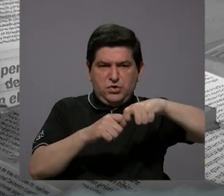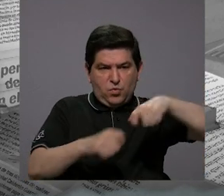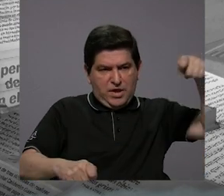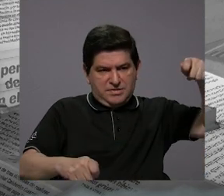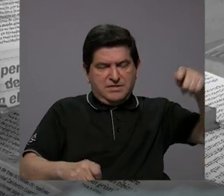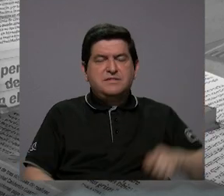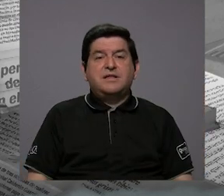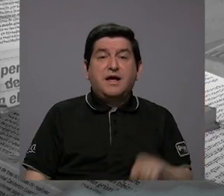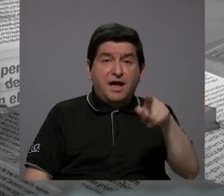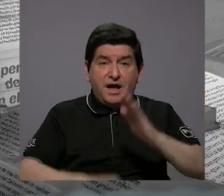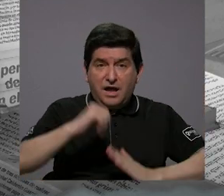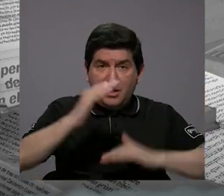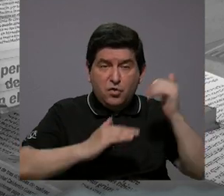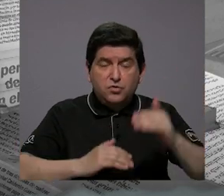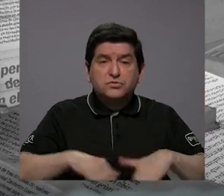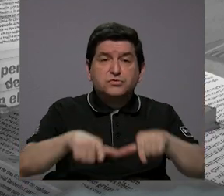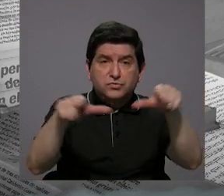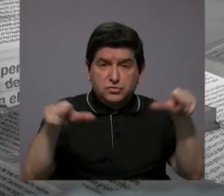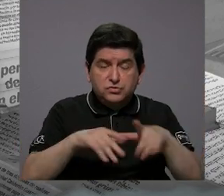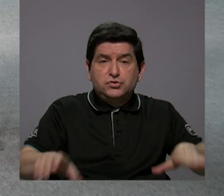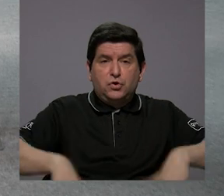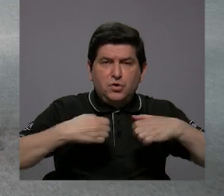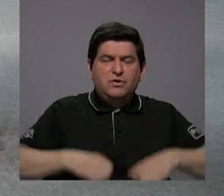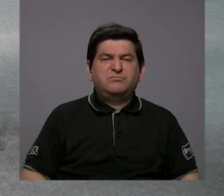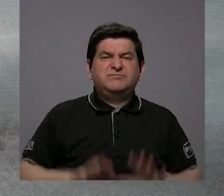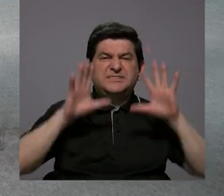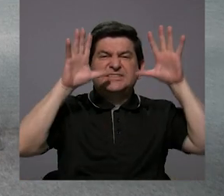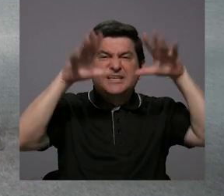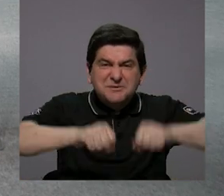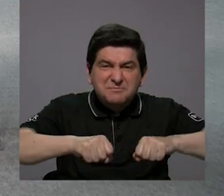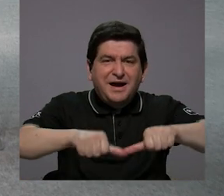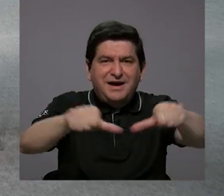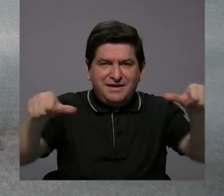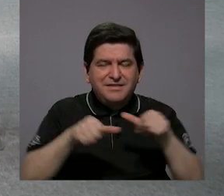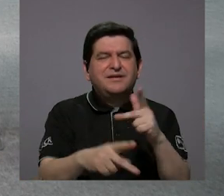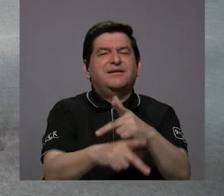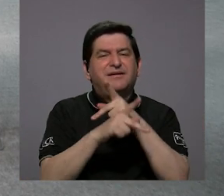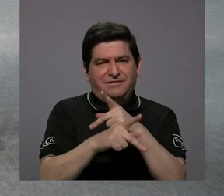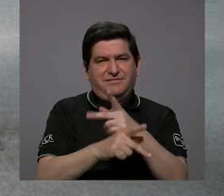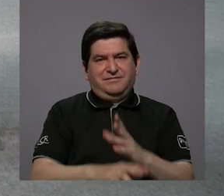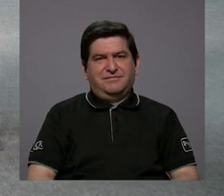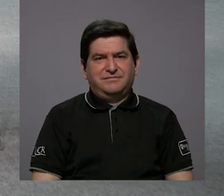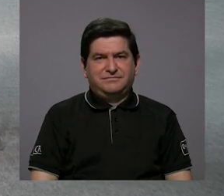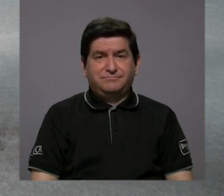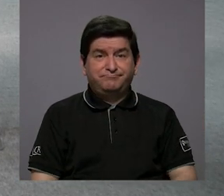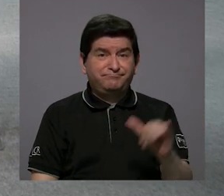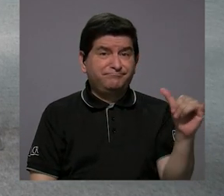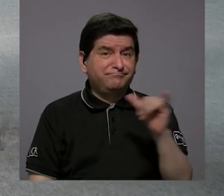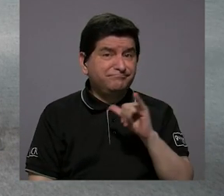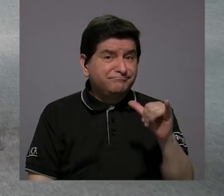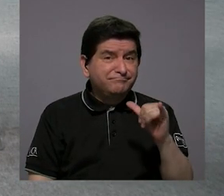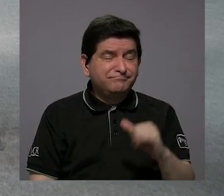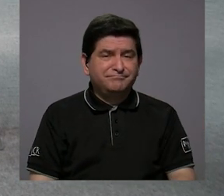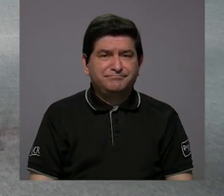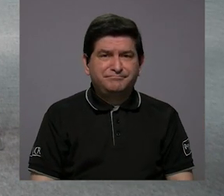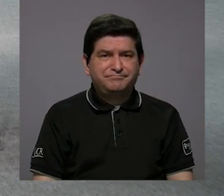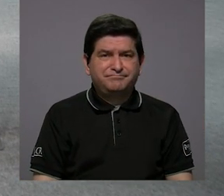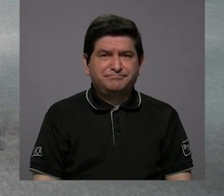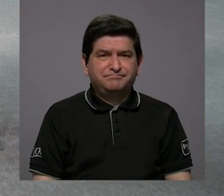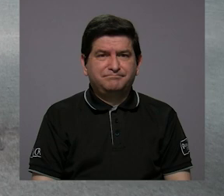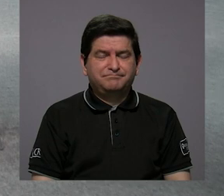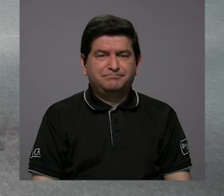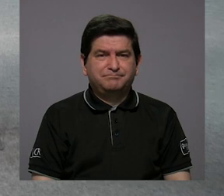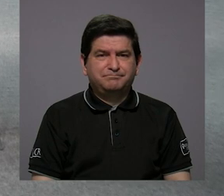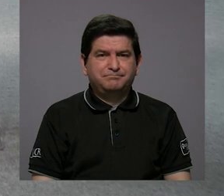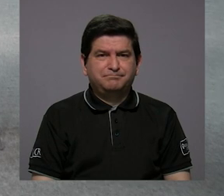construcciones en esas zonas, hay mucha invasión de esas zonas de protección y también lo que